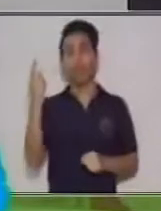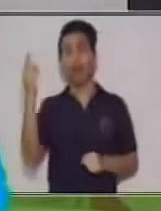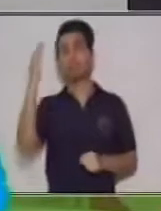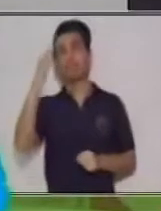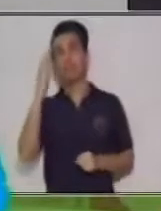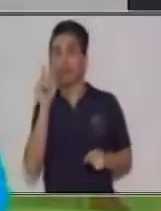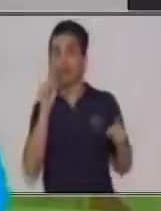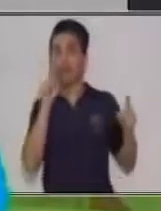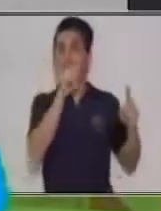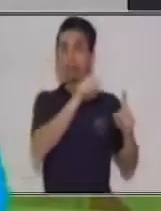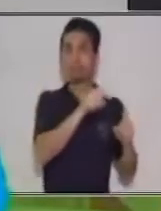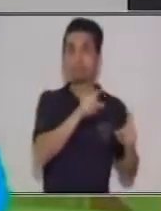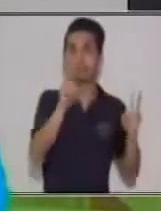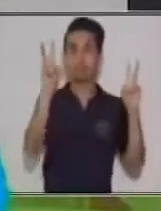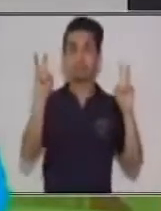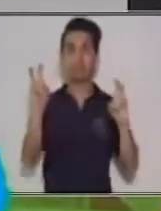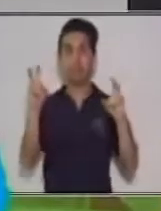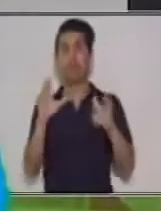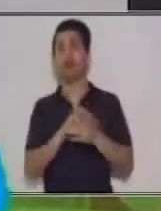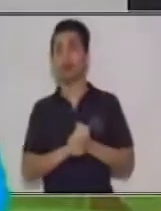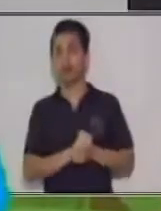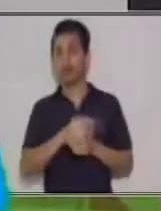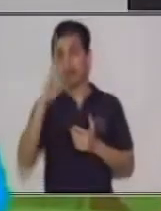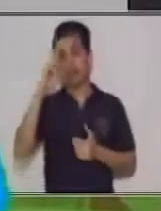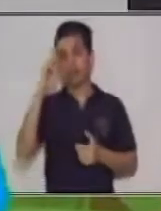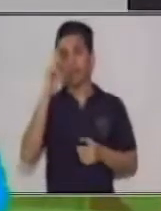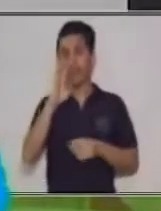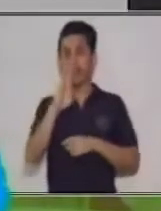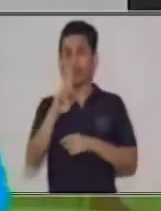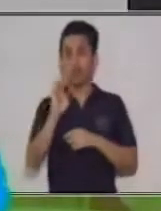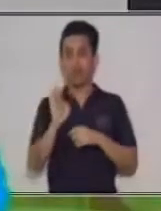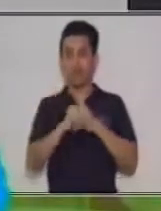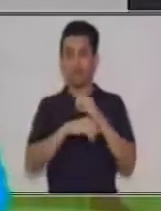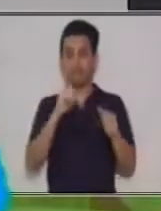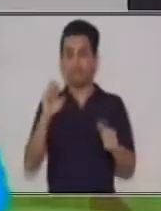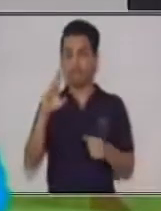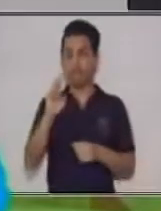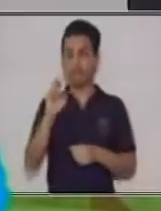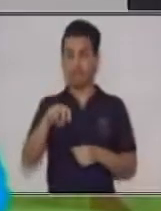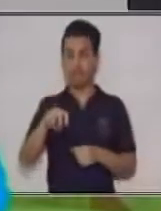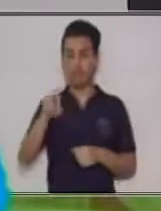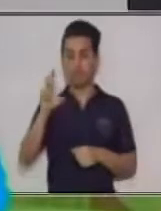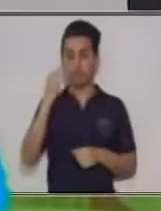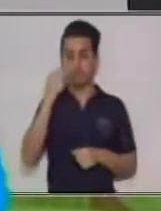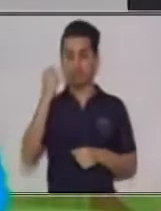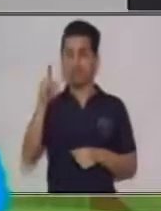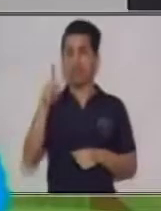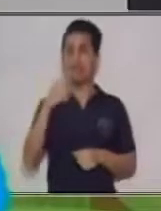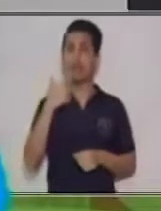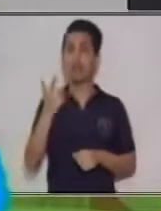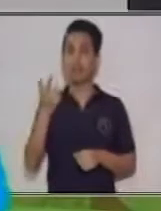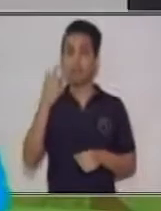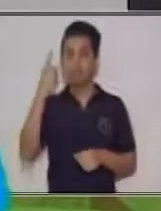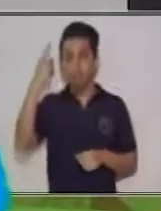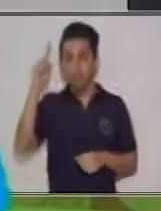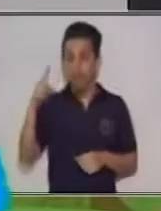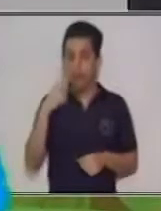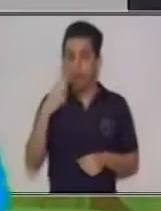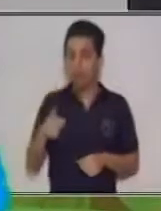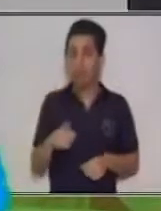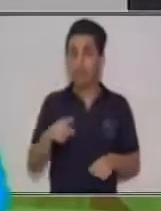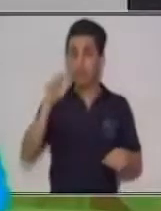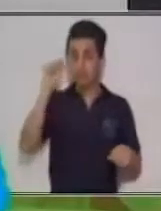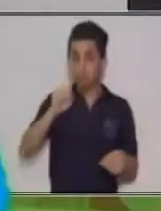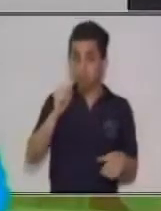qué tema se está refiriendo. Recuerde que la función referencial está indicando si puede ser probatorio o no. Yo puedo